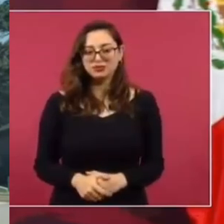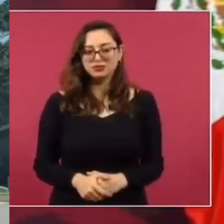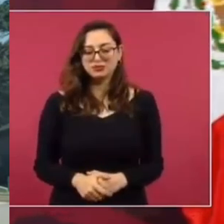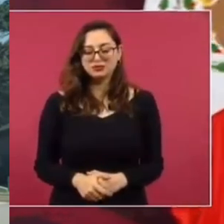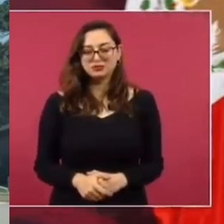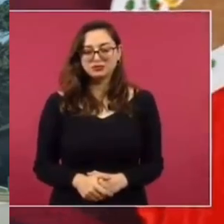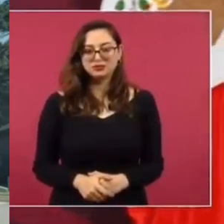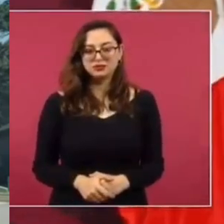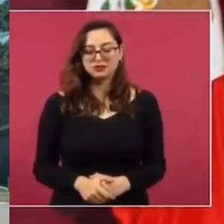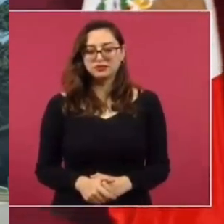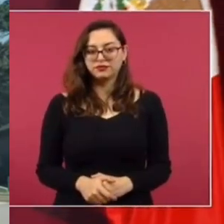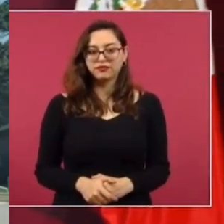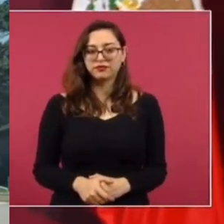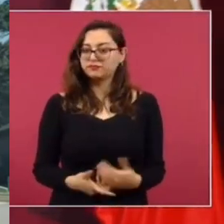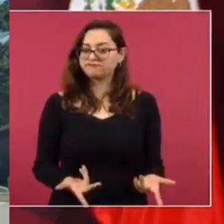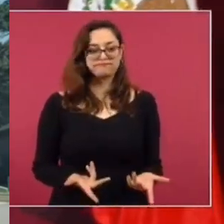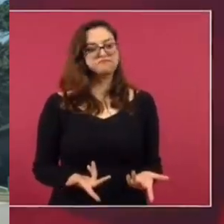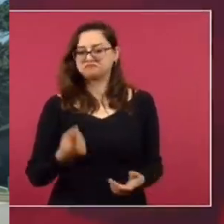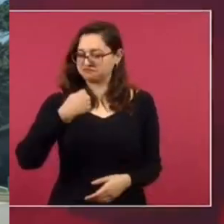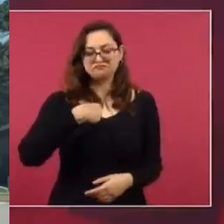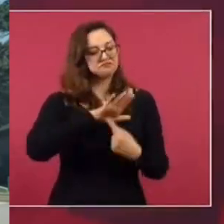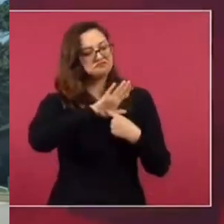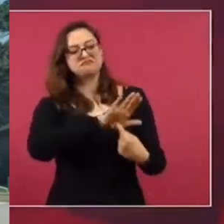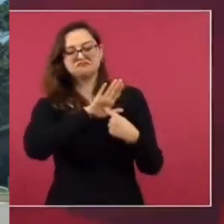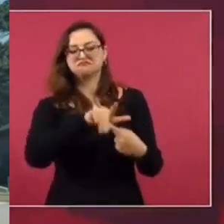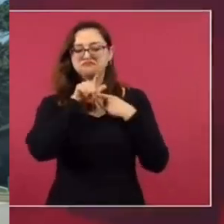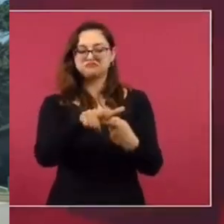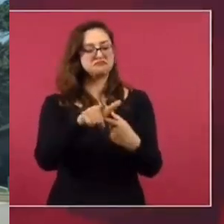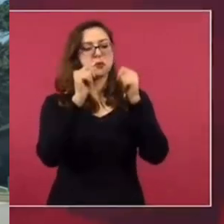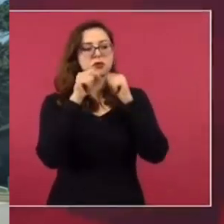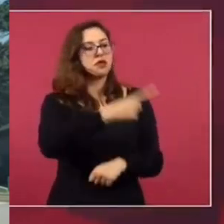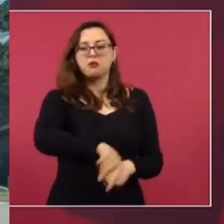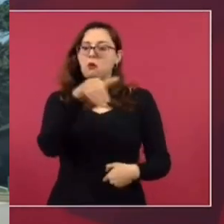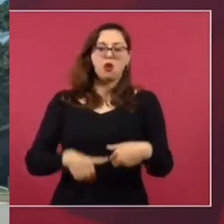Vamos a, pues, a seguirlos enfrentando porque están muy molestos.